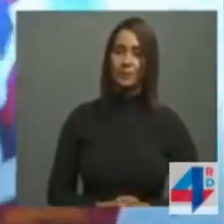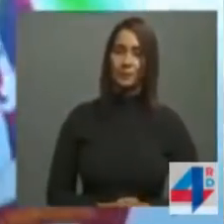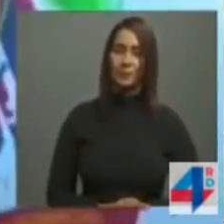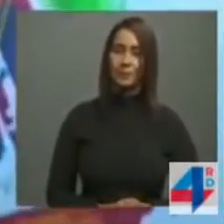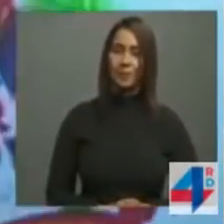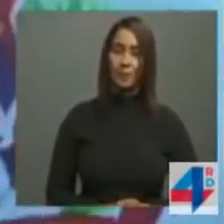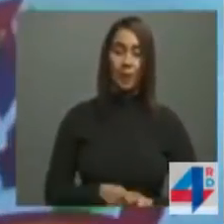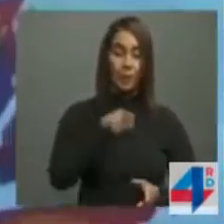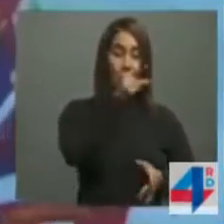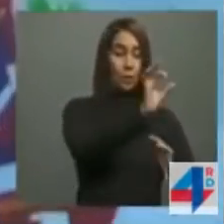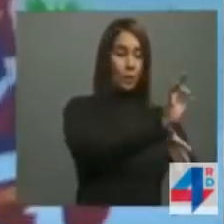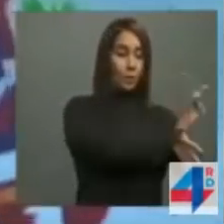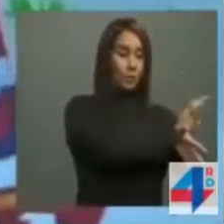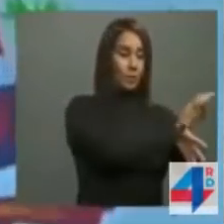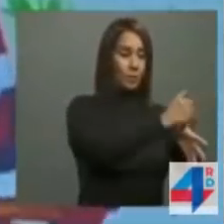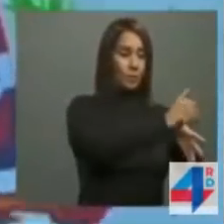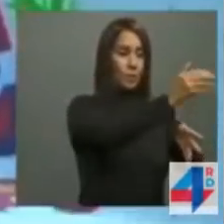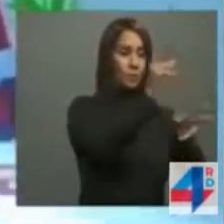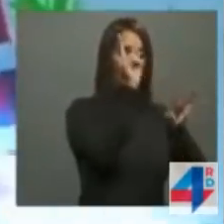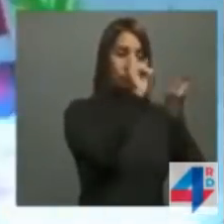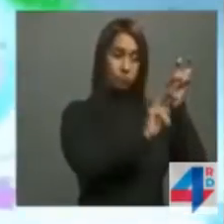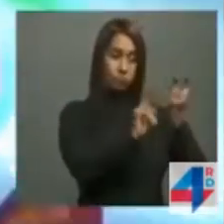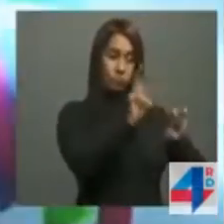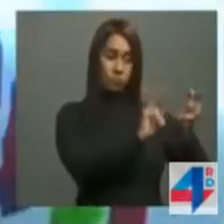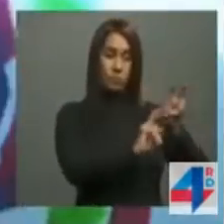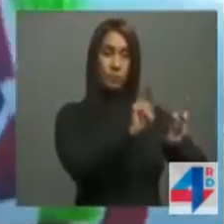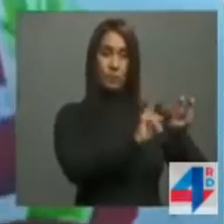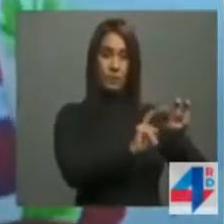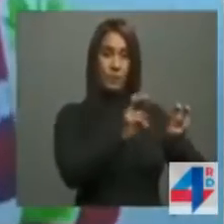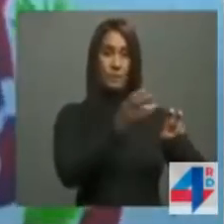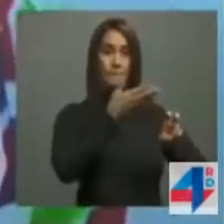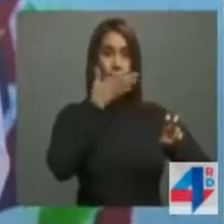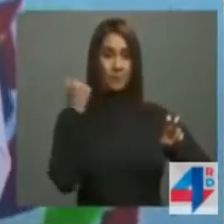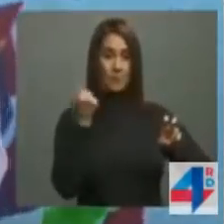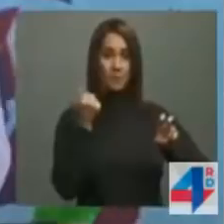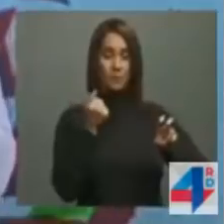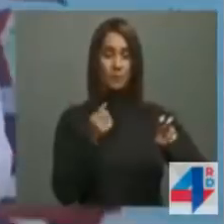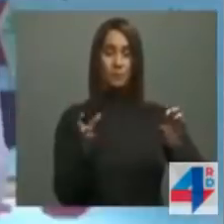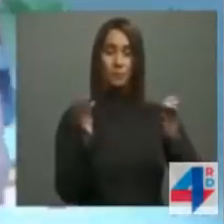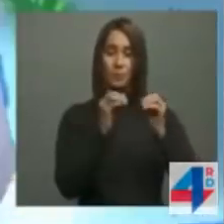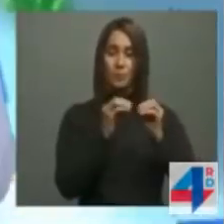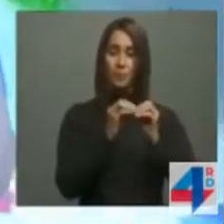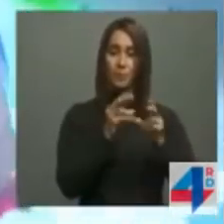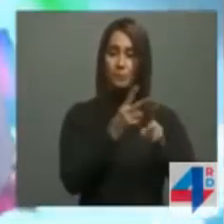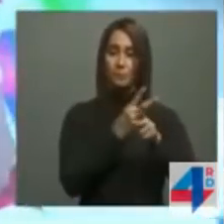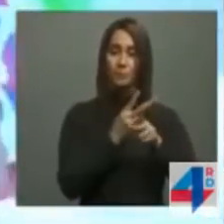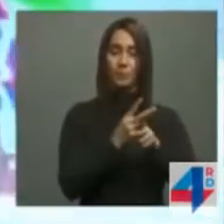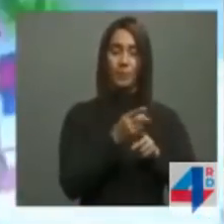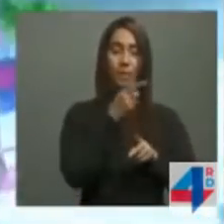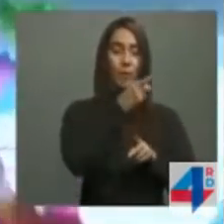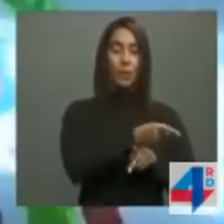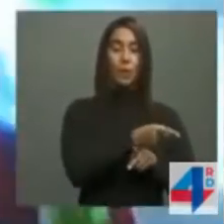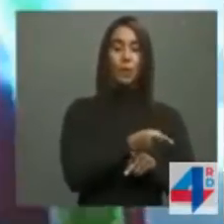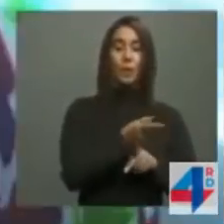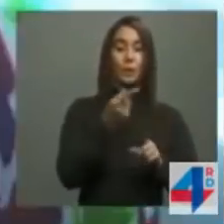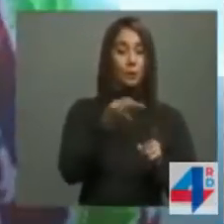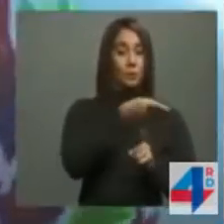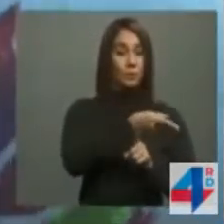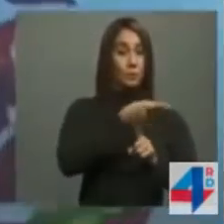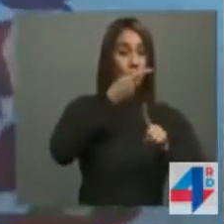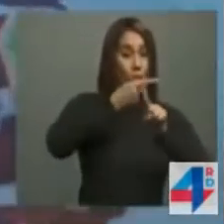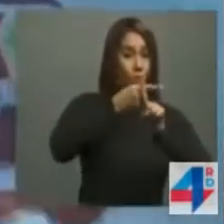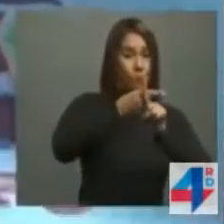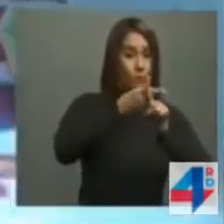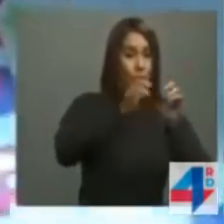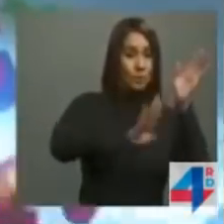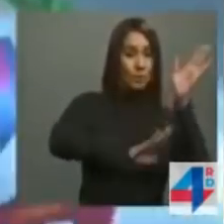Una frontera regulada es una frontera mucho más segura, lo que supone algo sumamente positivo para el